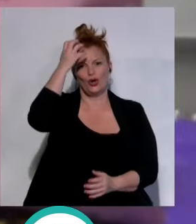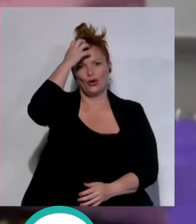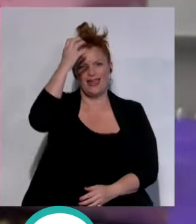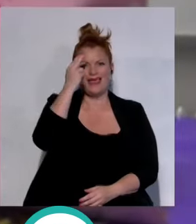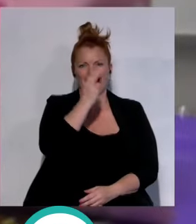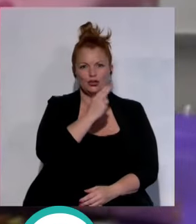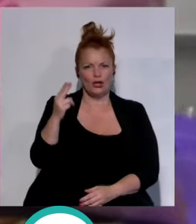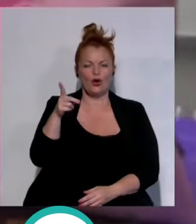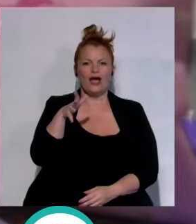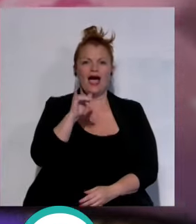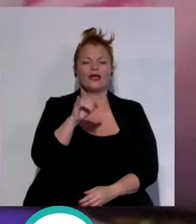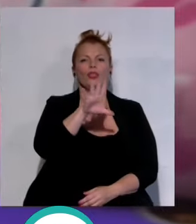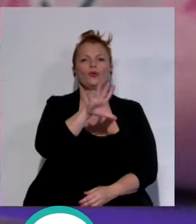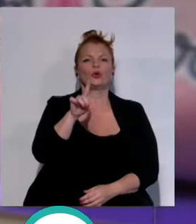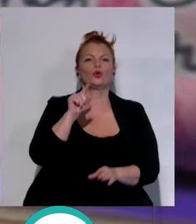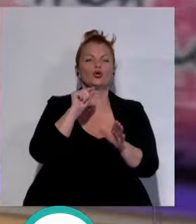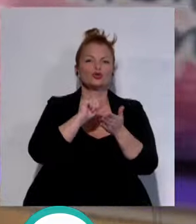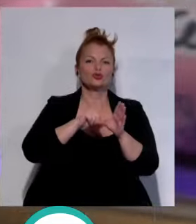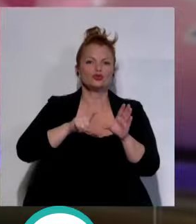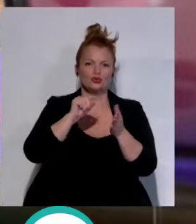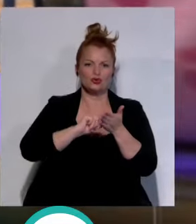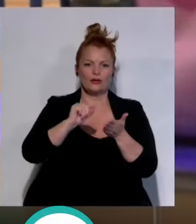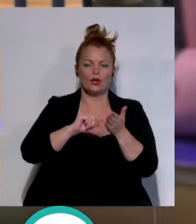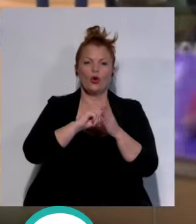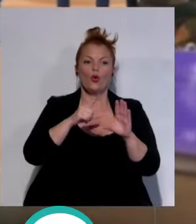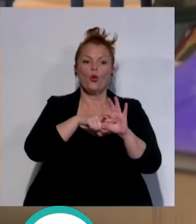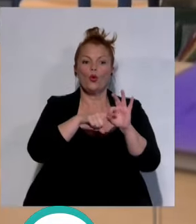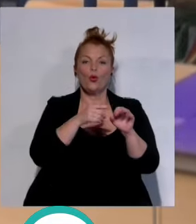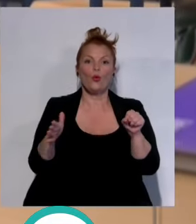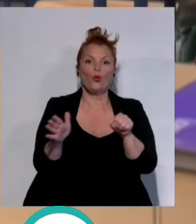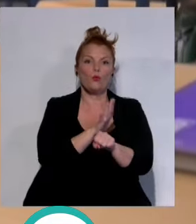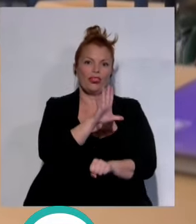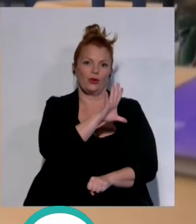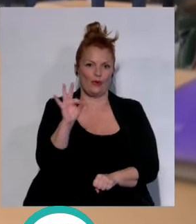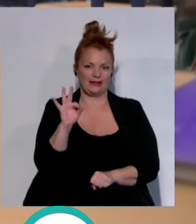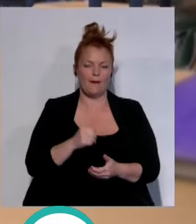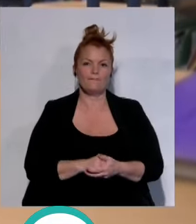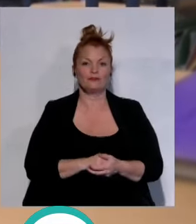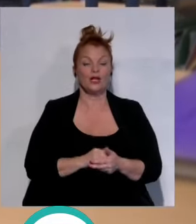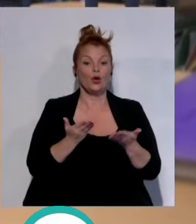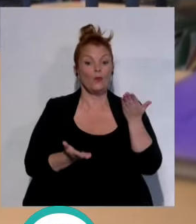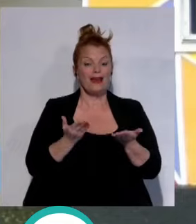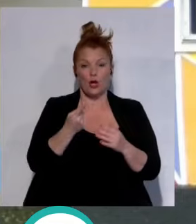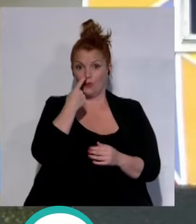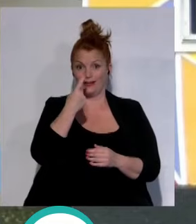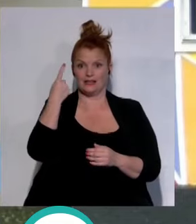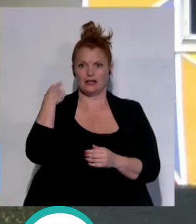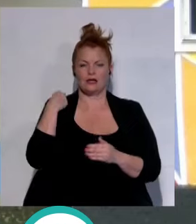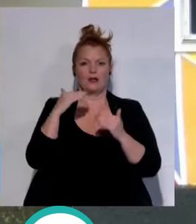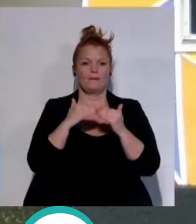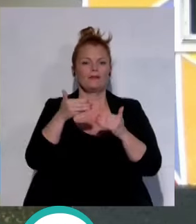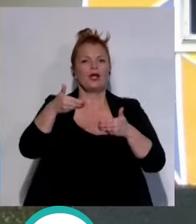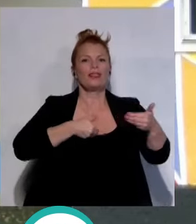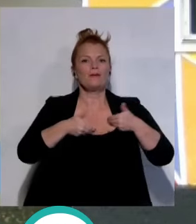ha registrado 51 solicitudes para un cupo de 50. Con respecto al curso anterior, destacado aumento de la